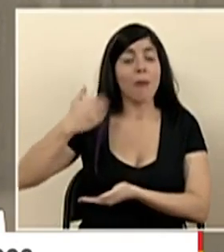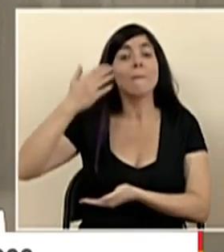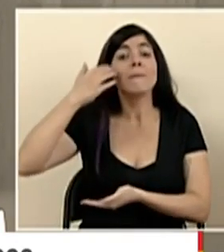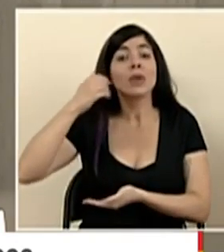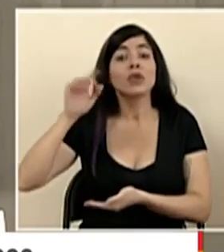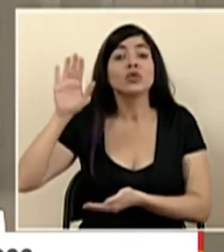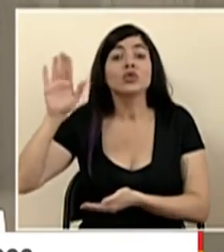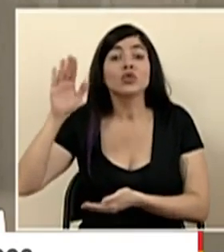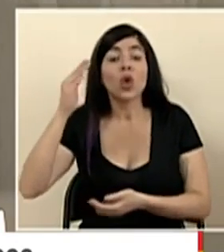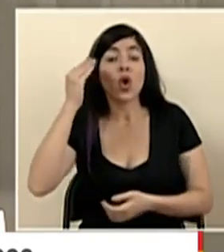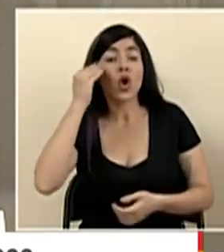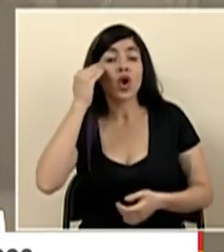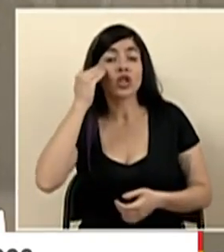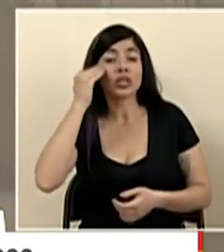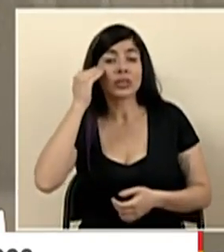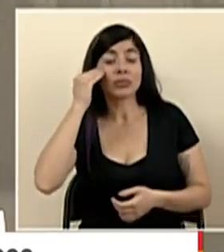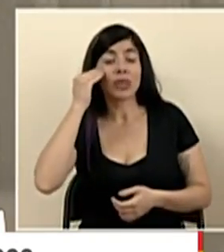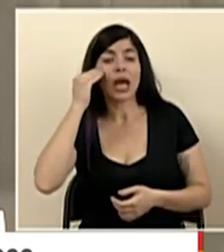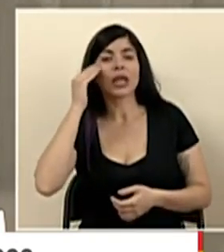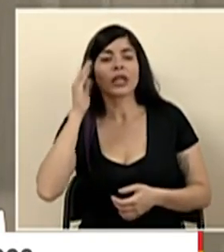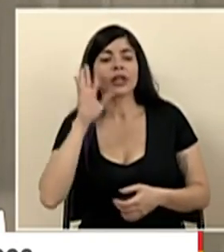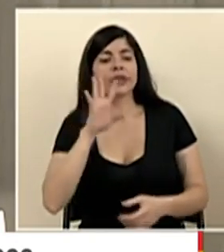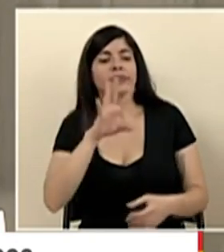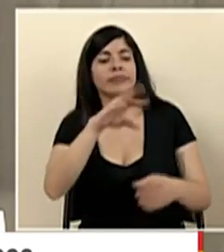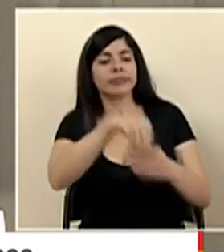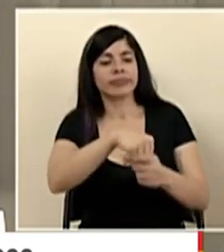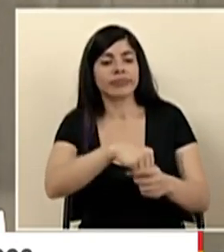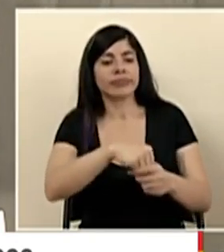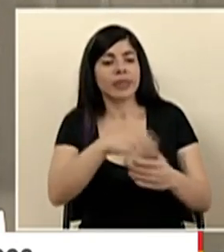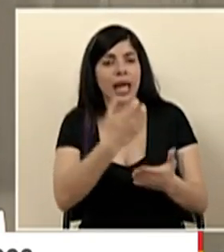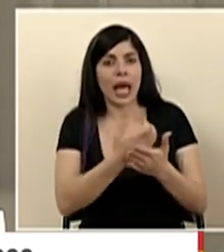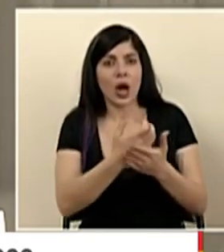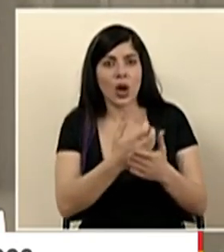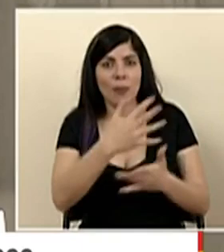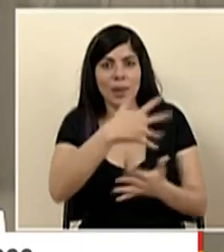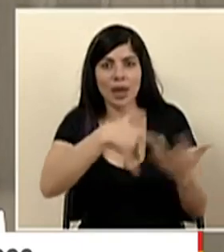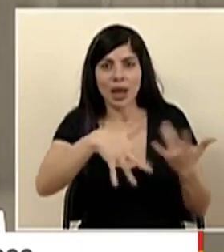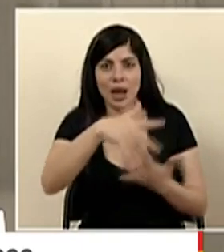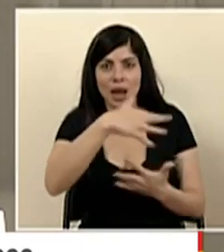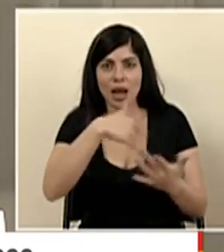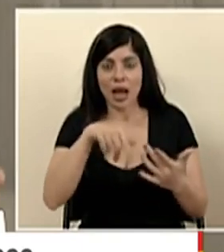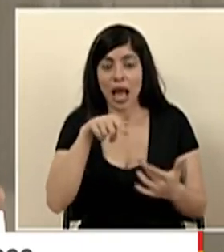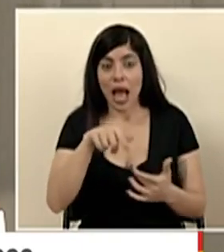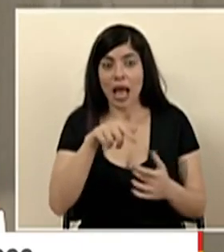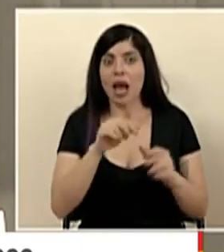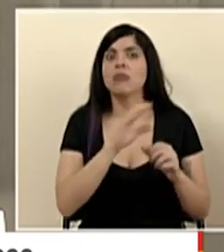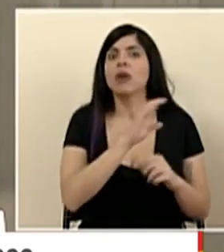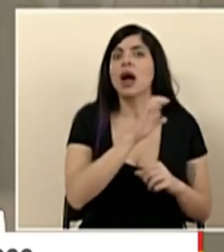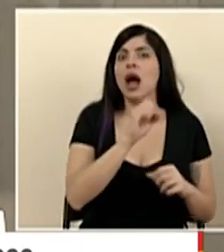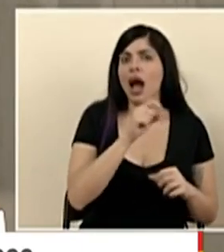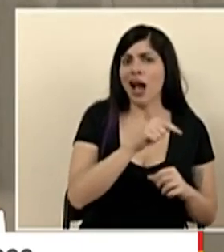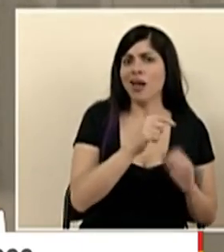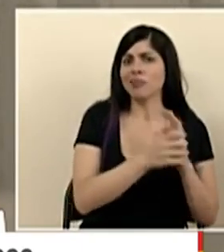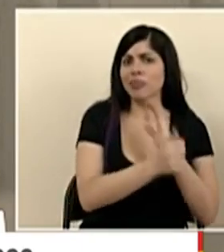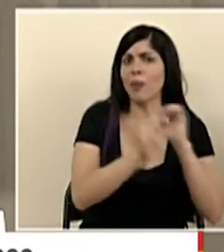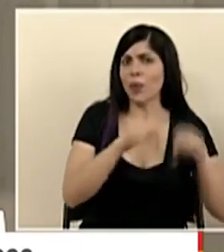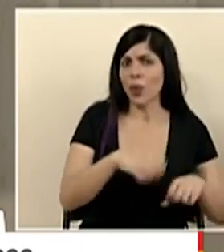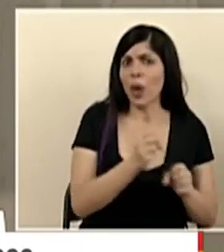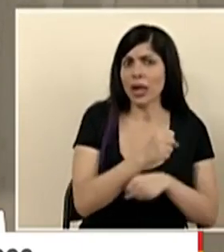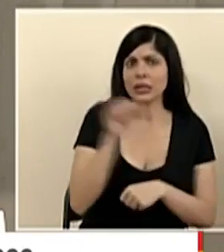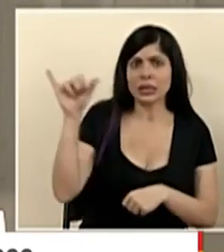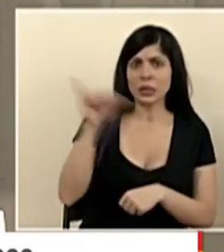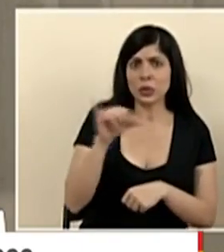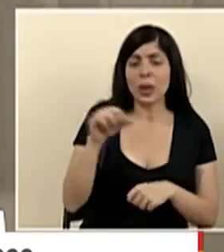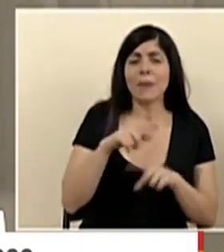trasladado el conocimiento y lo han metido como eje de sus economías ahí hay una gran área y la caja es una potencia para hacer eso pero eso